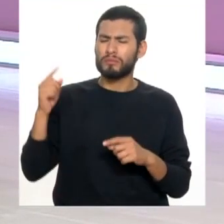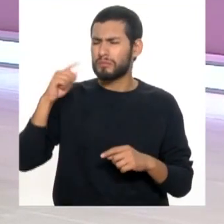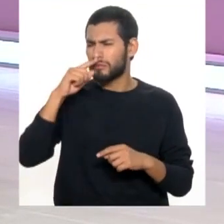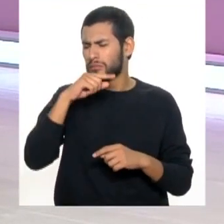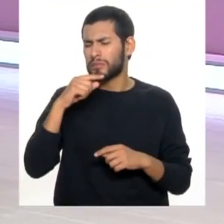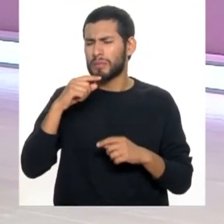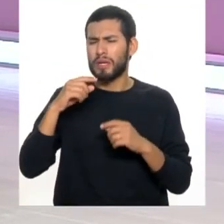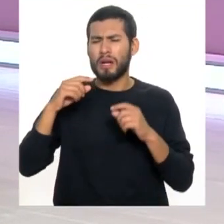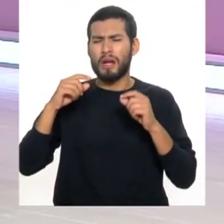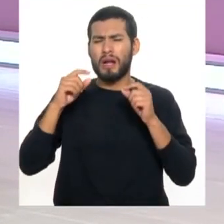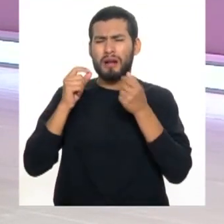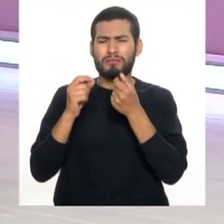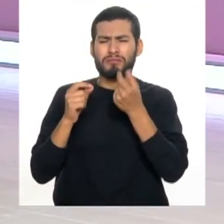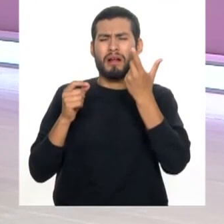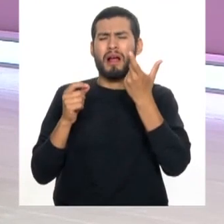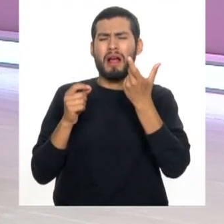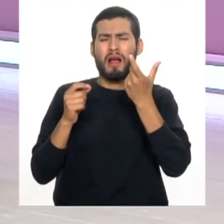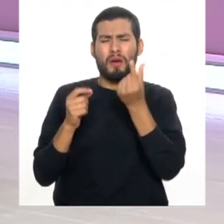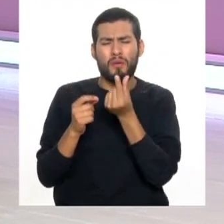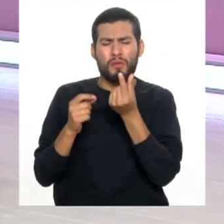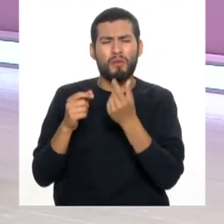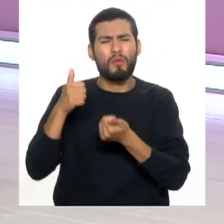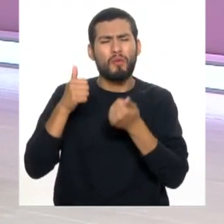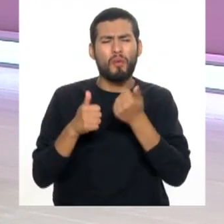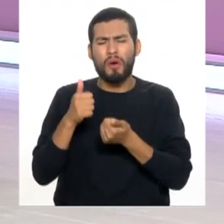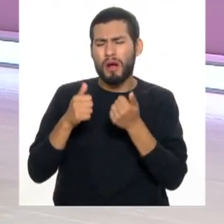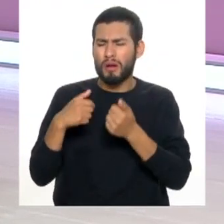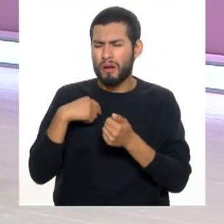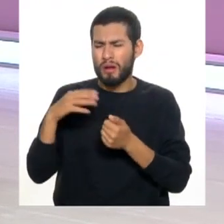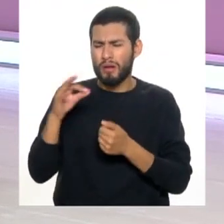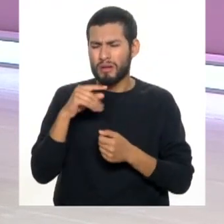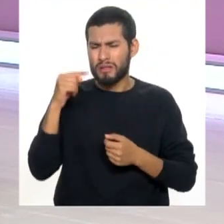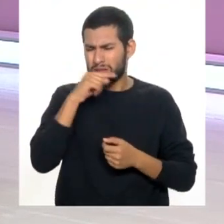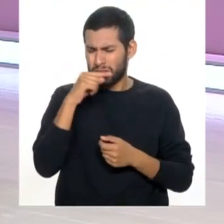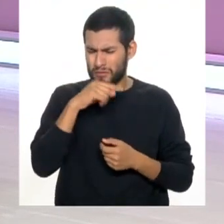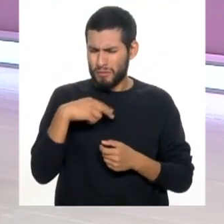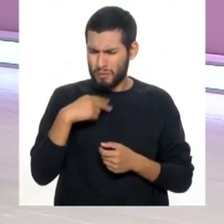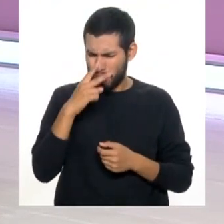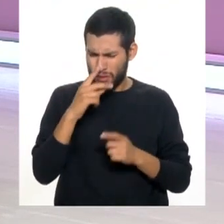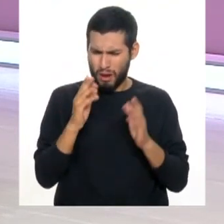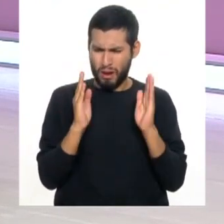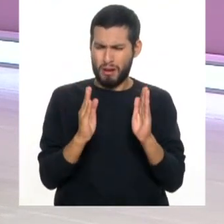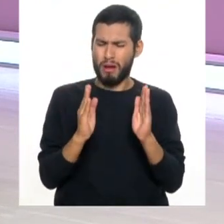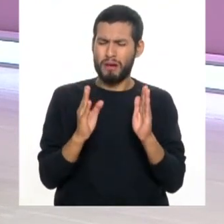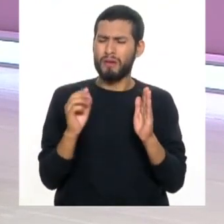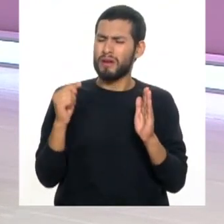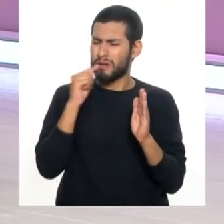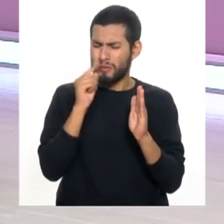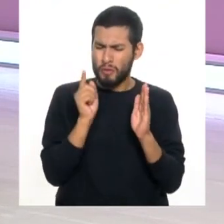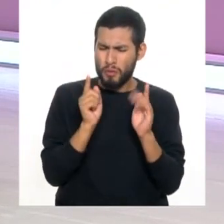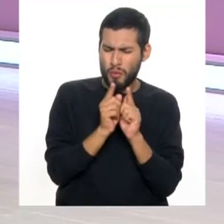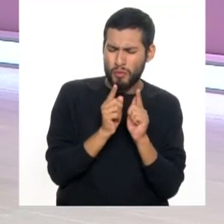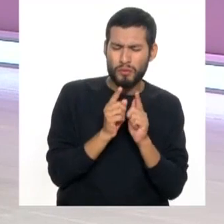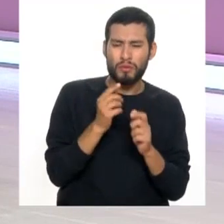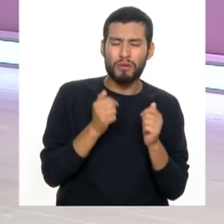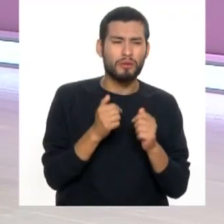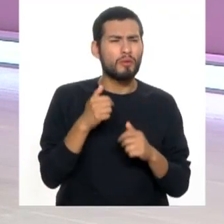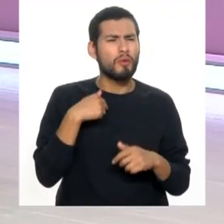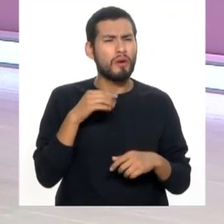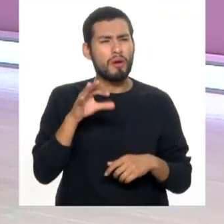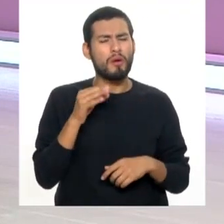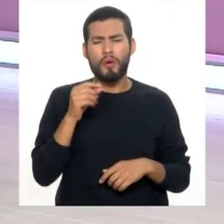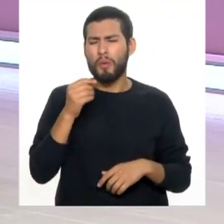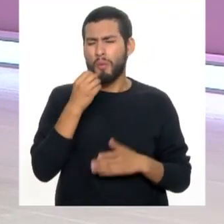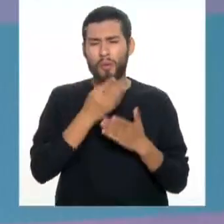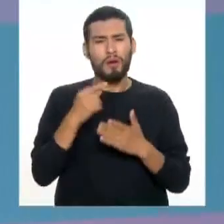más grandes y más pequeñitos? ¿Cuándo elegir los más? Porque los hay grandes y hay más pequeñitos. ¿Cuándo los más pequeñitos? ¿Cómo elegir yo mi buen